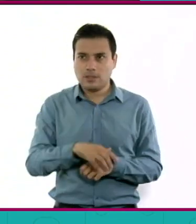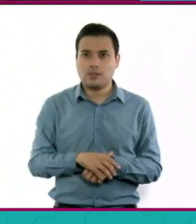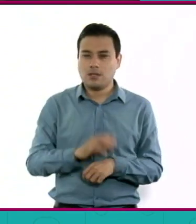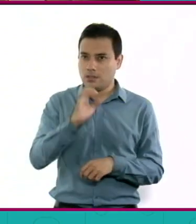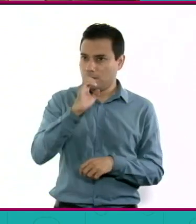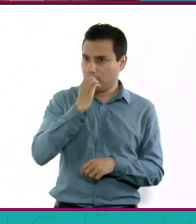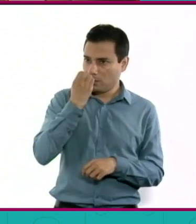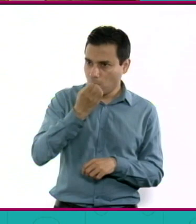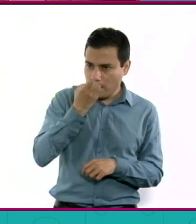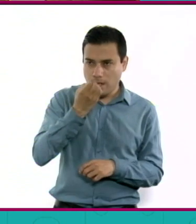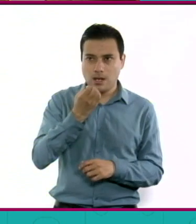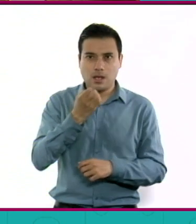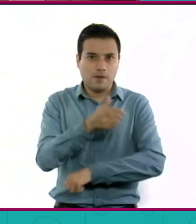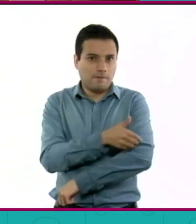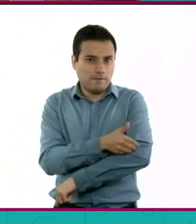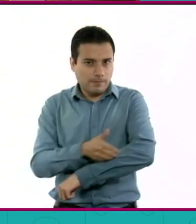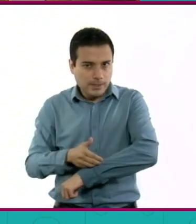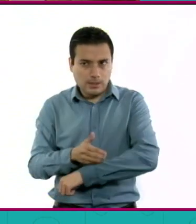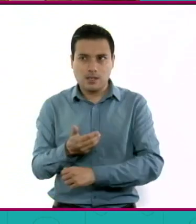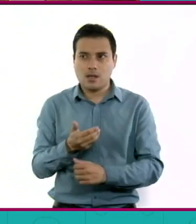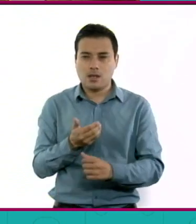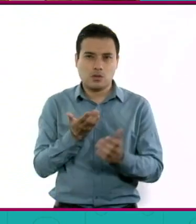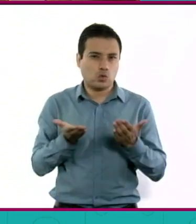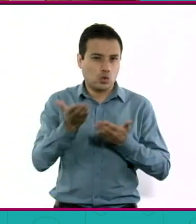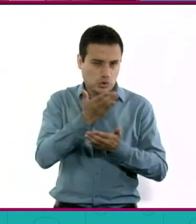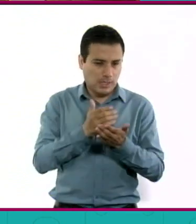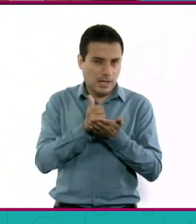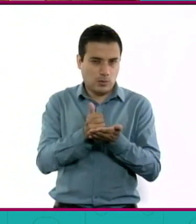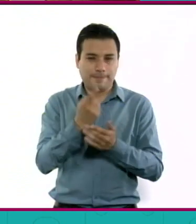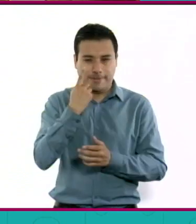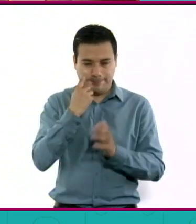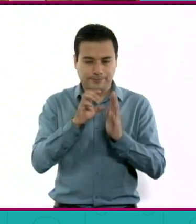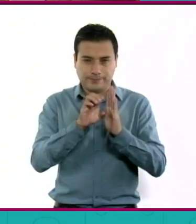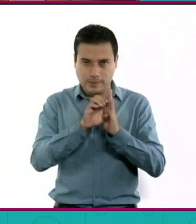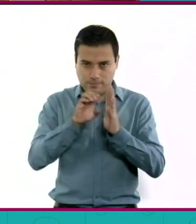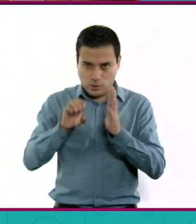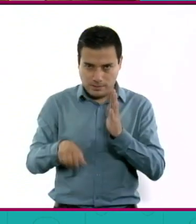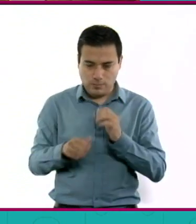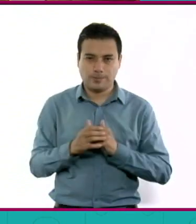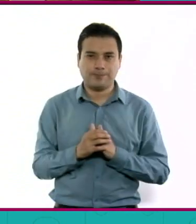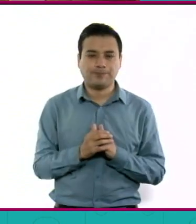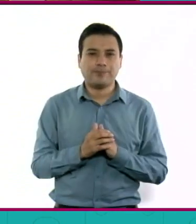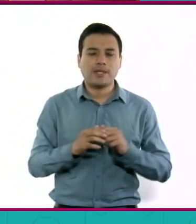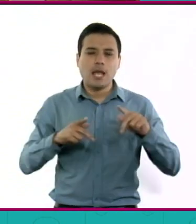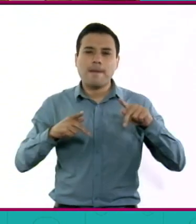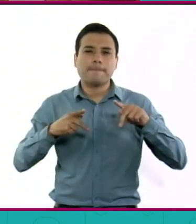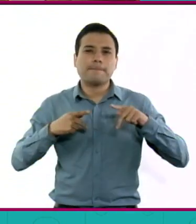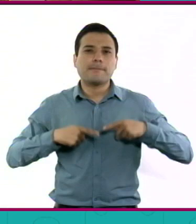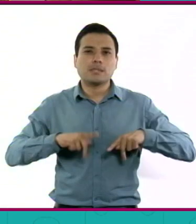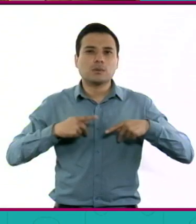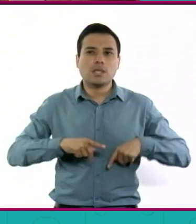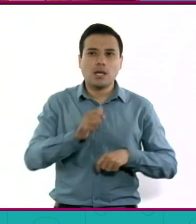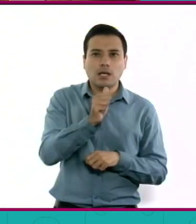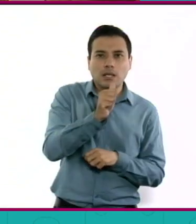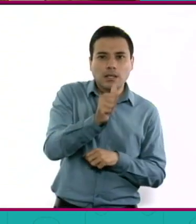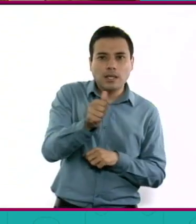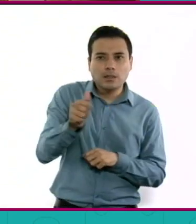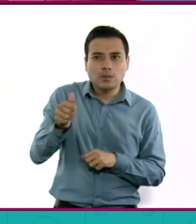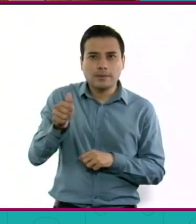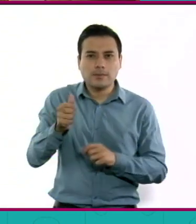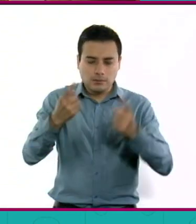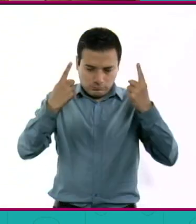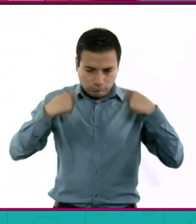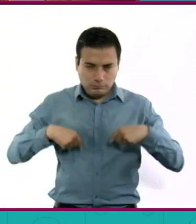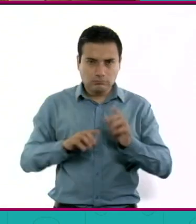social. ¿Qué quiero decir con esto? Como individuo, uno se desarrolla, sí, en casa,